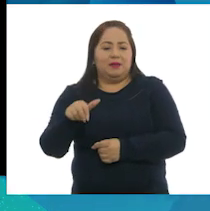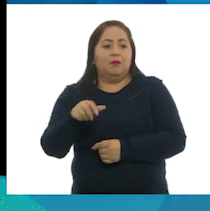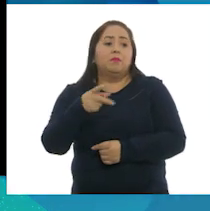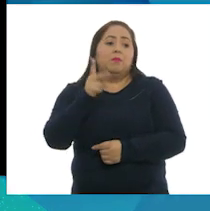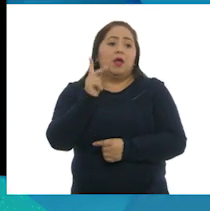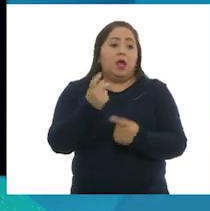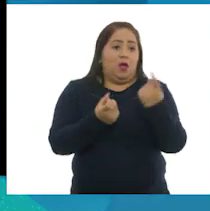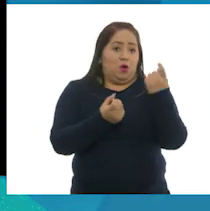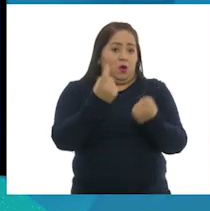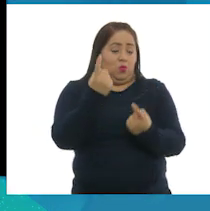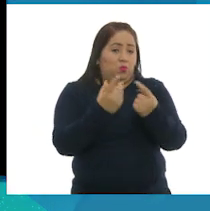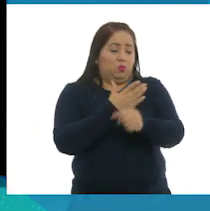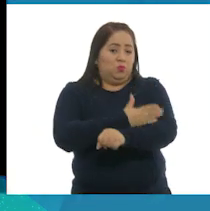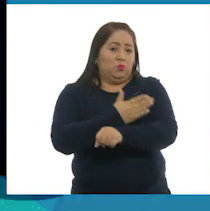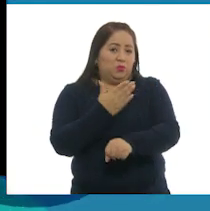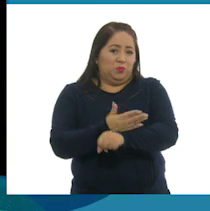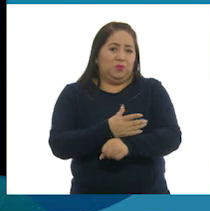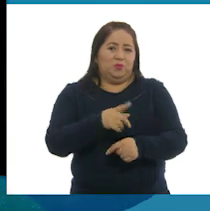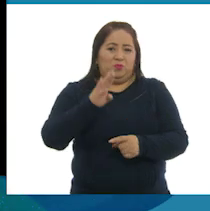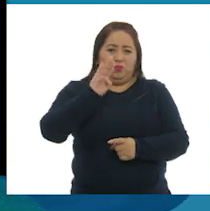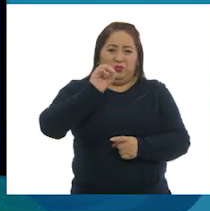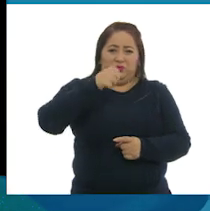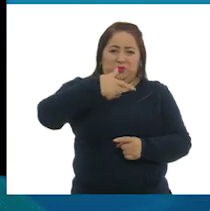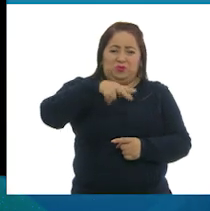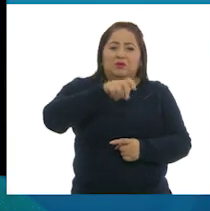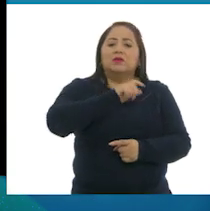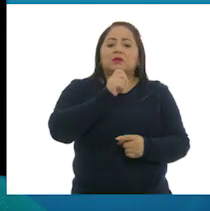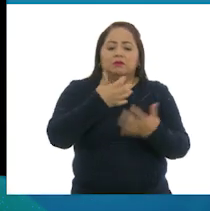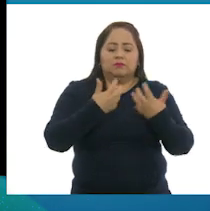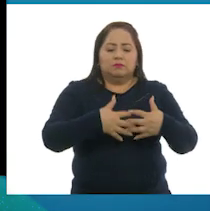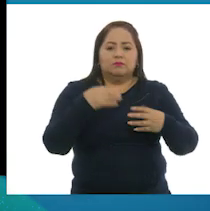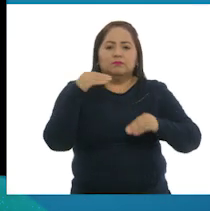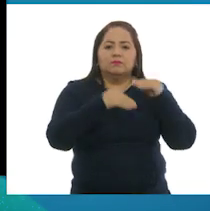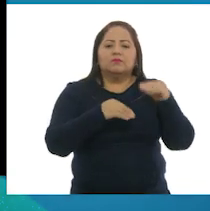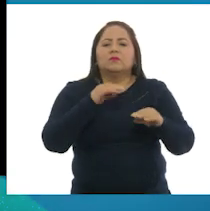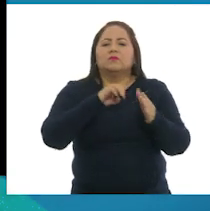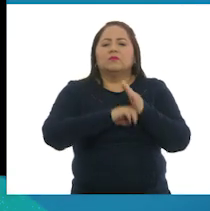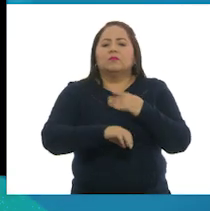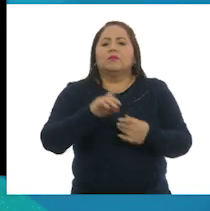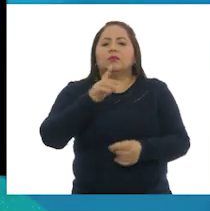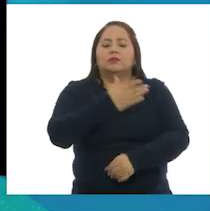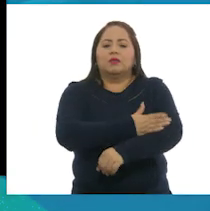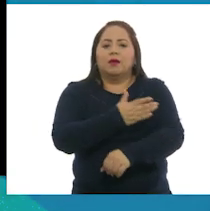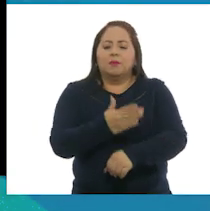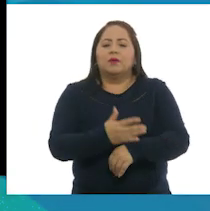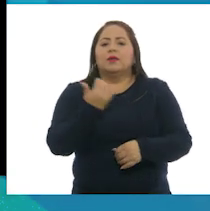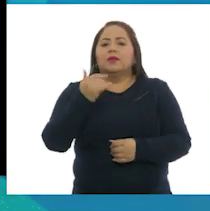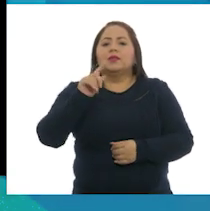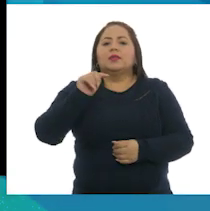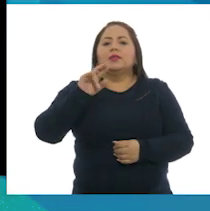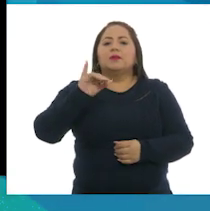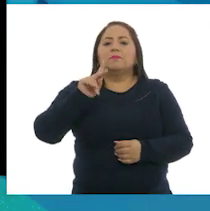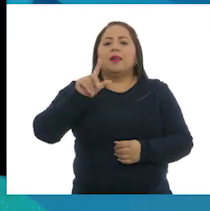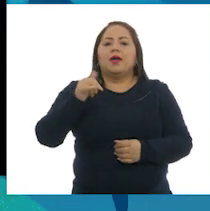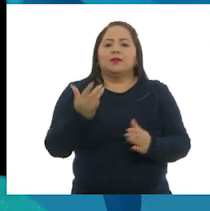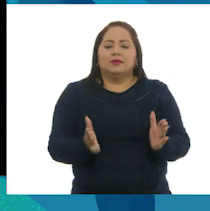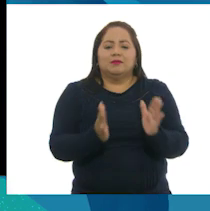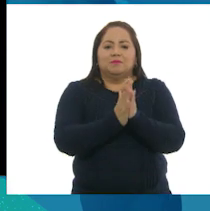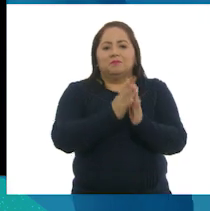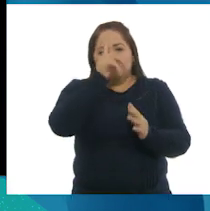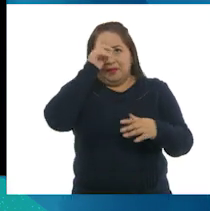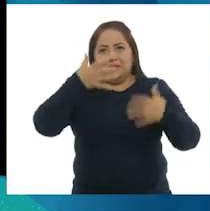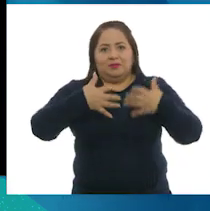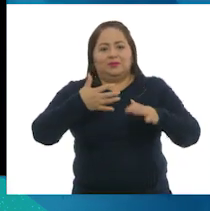Algunos productos maderables del bosque son la fabricación de productos como tablas y triplay para la industria de la